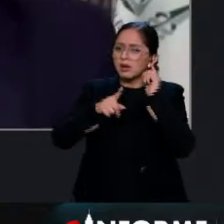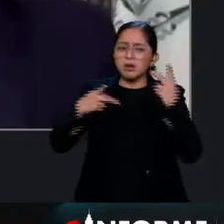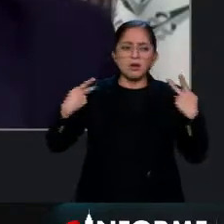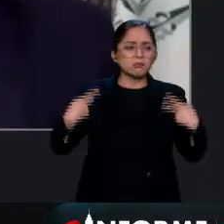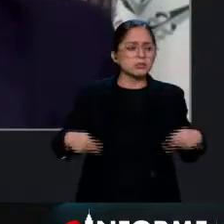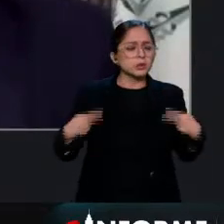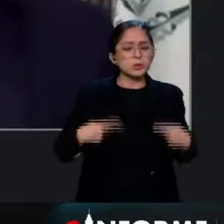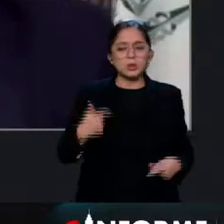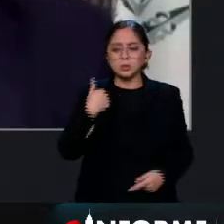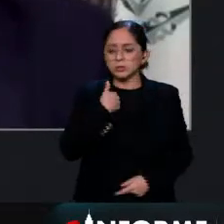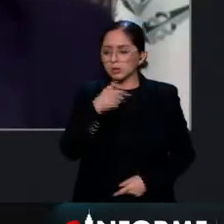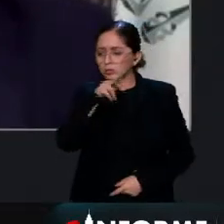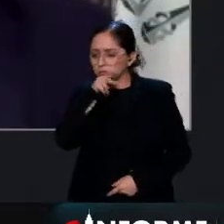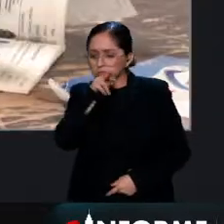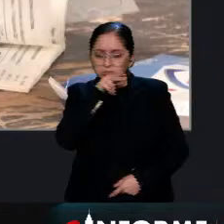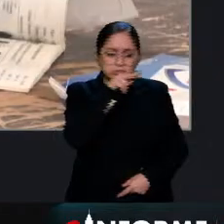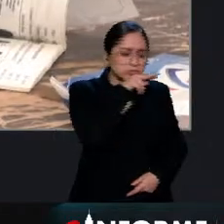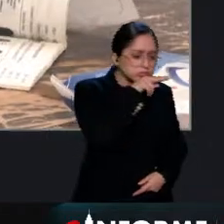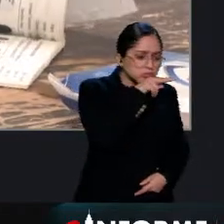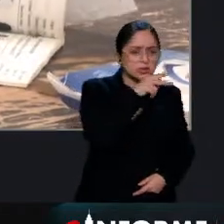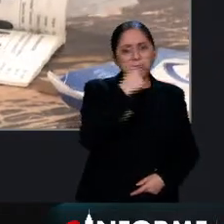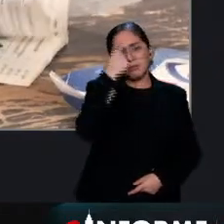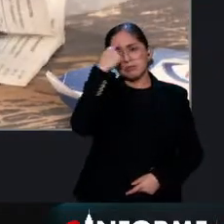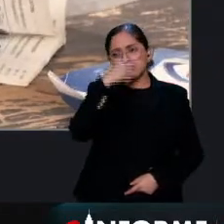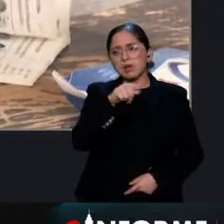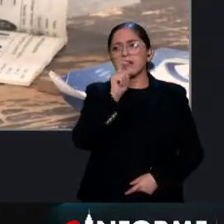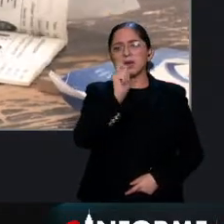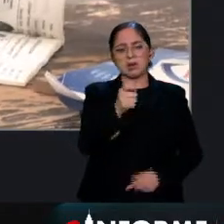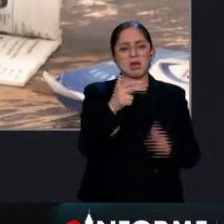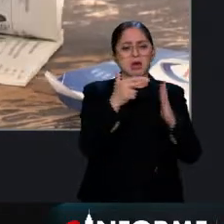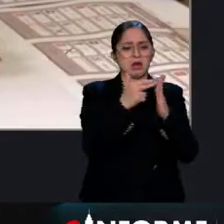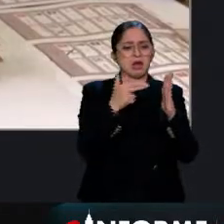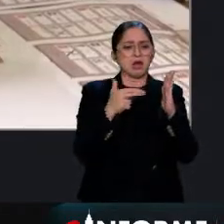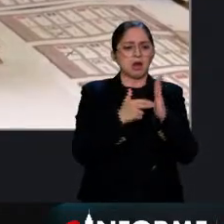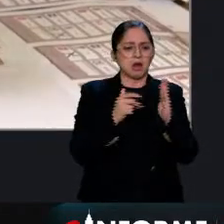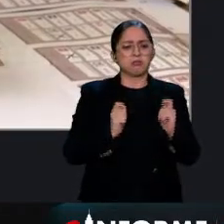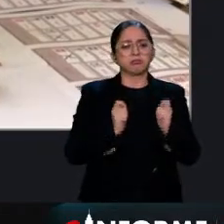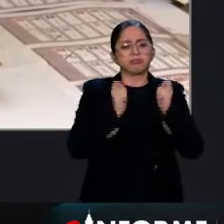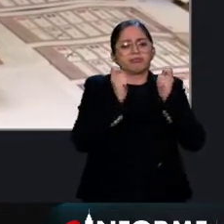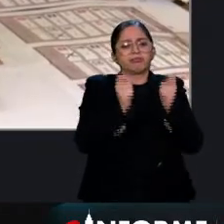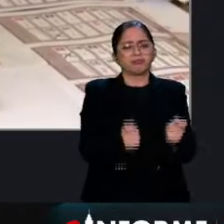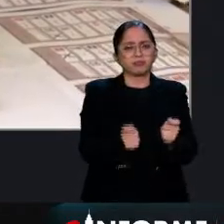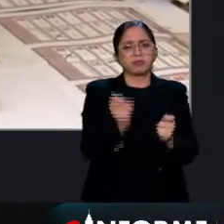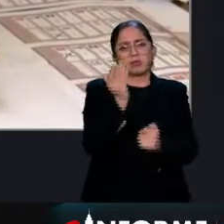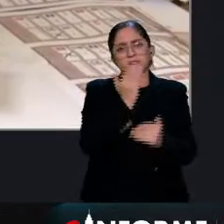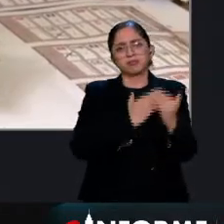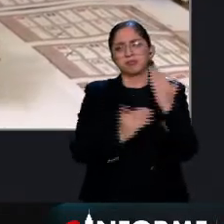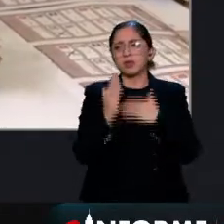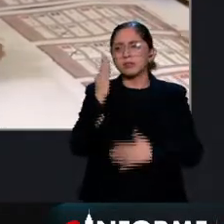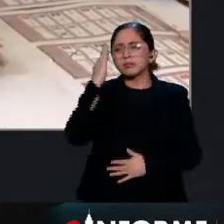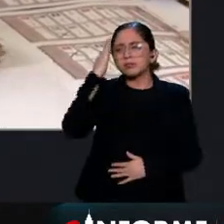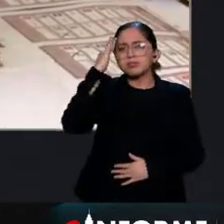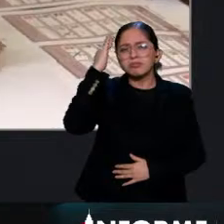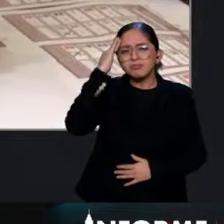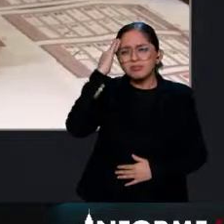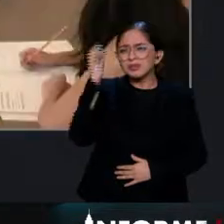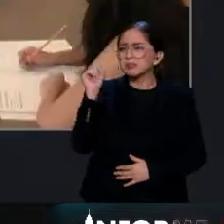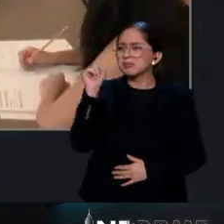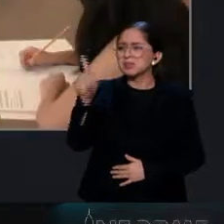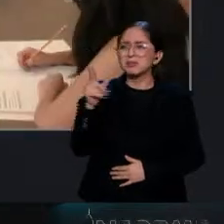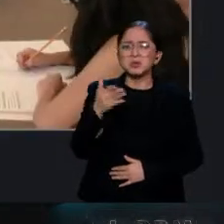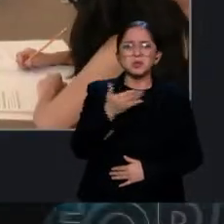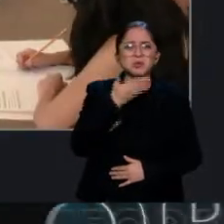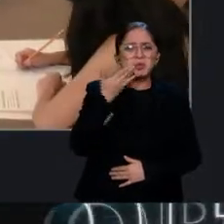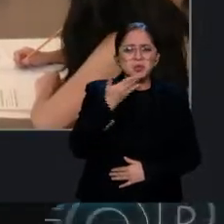hacer o mejorar las reglas para acceder al poder entonces en esto en esto han estado todo el tiempo los